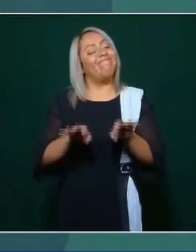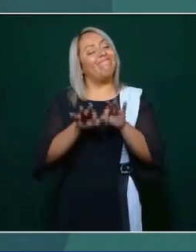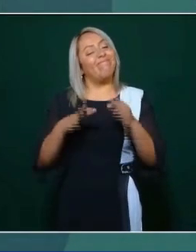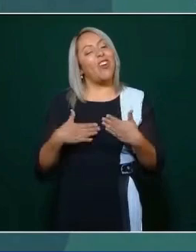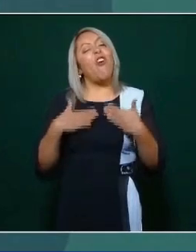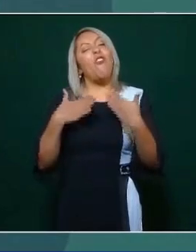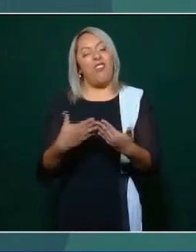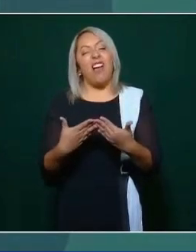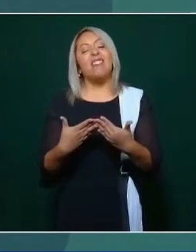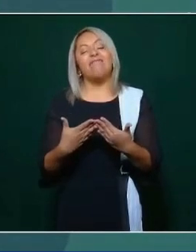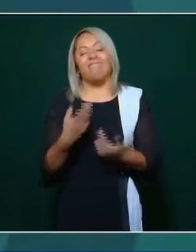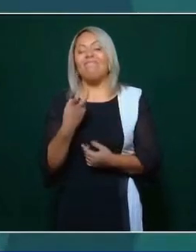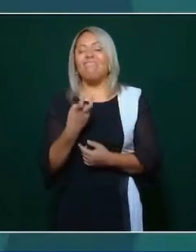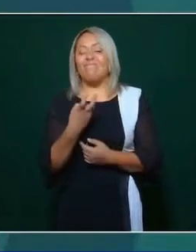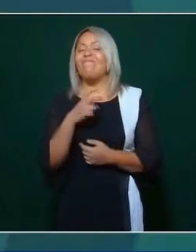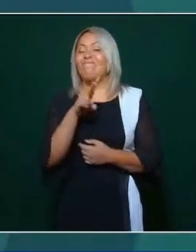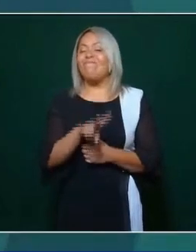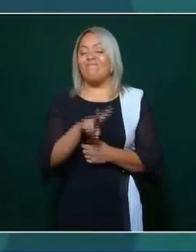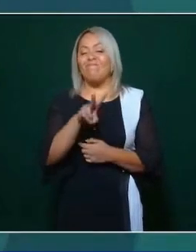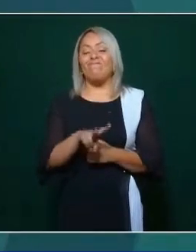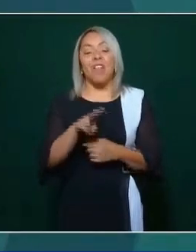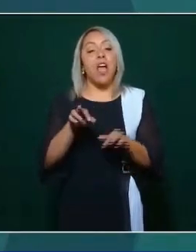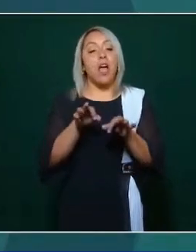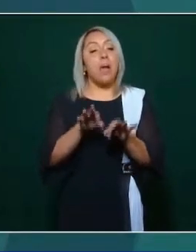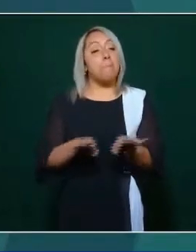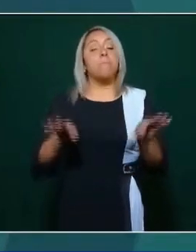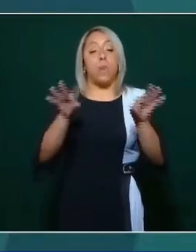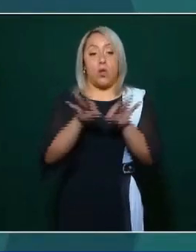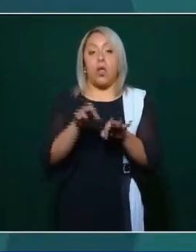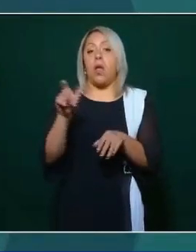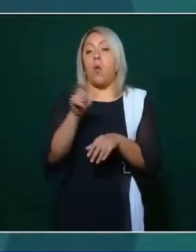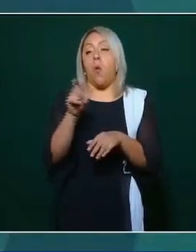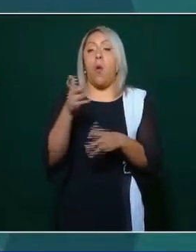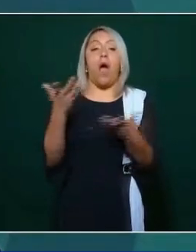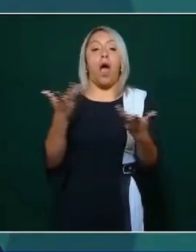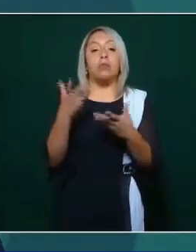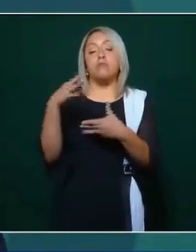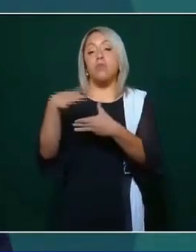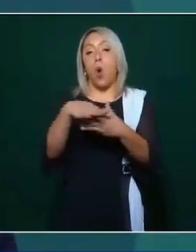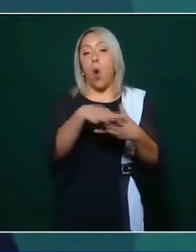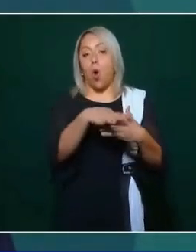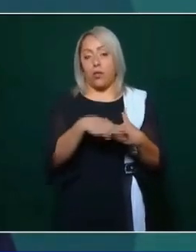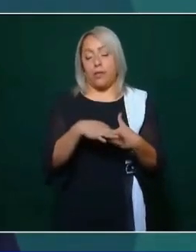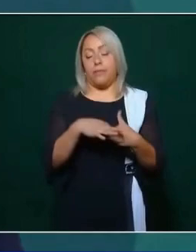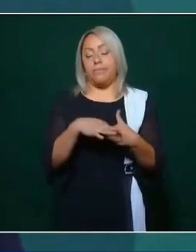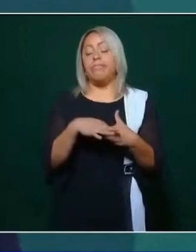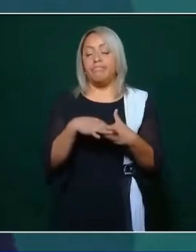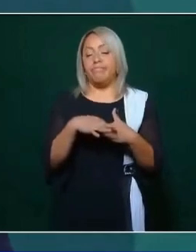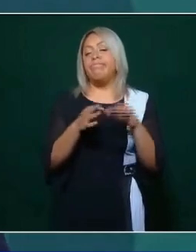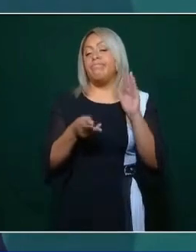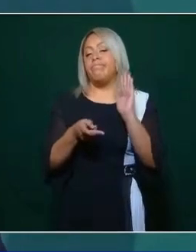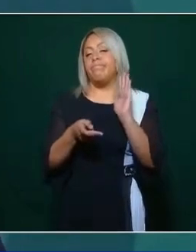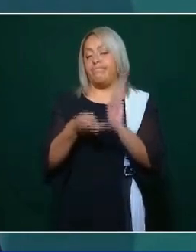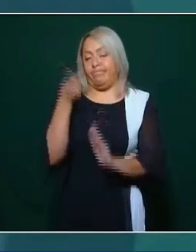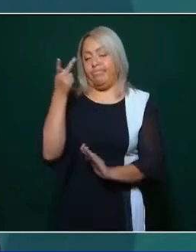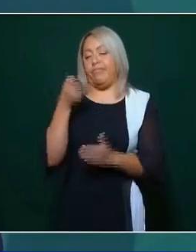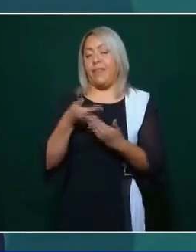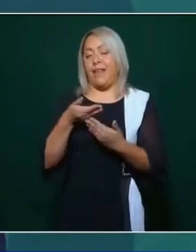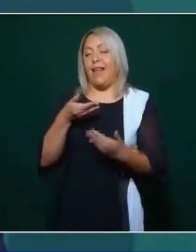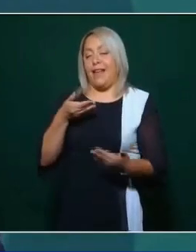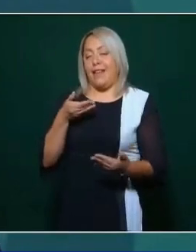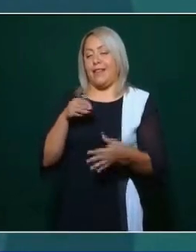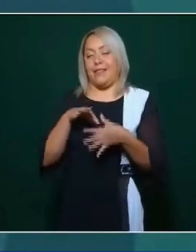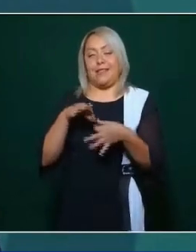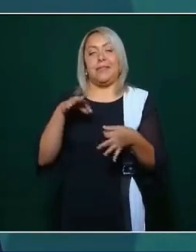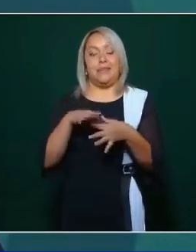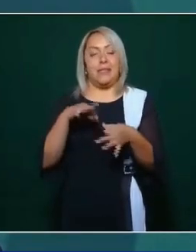en los procesos electorales. Volvemos a lo mismo. Hay quienes